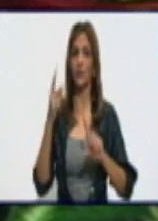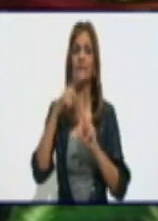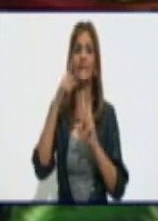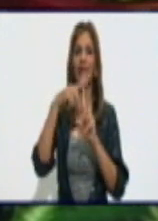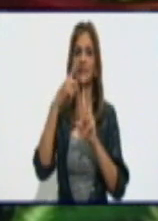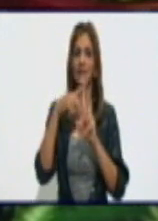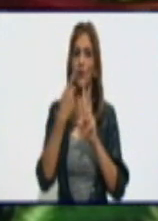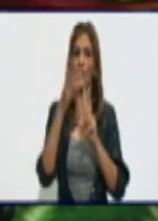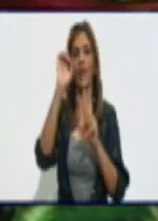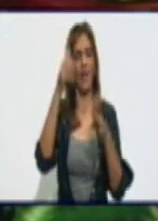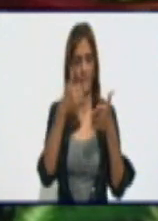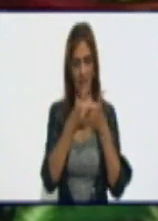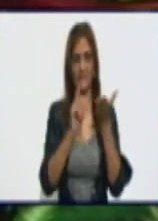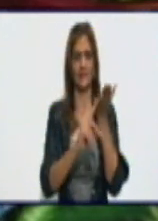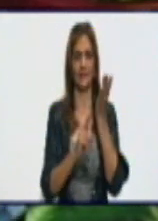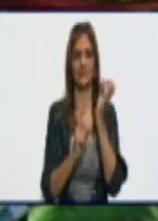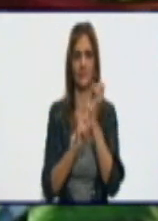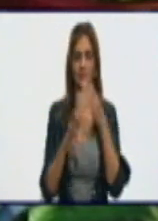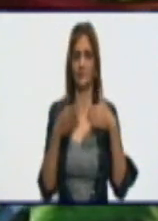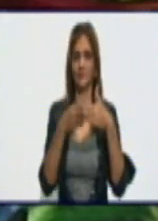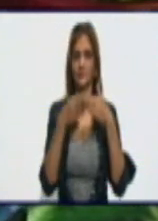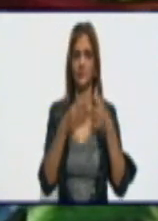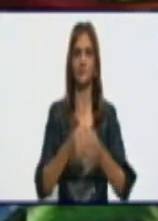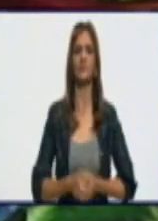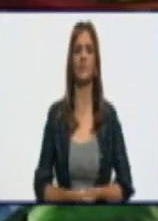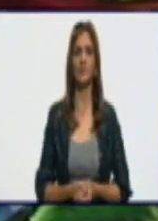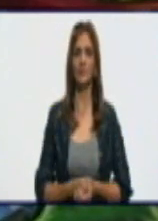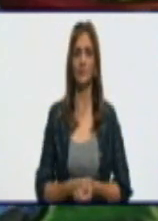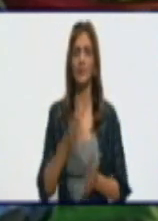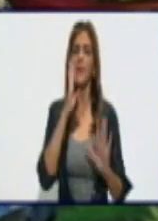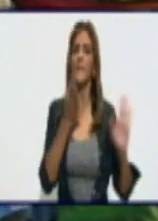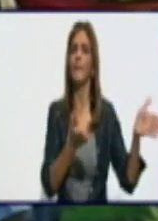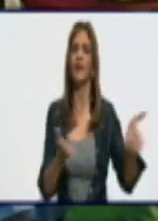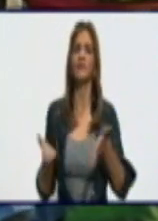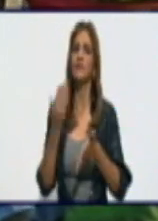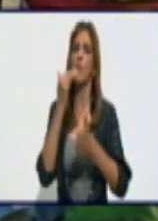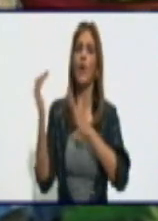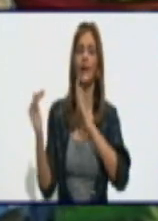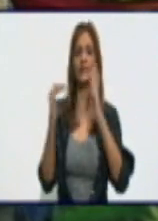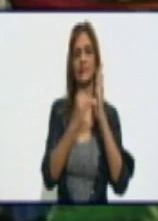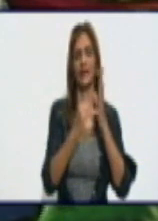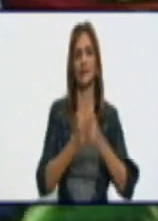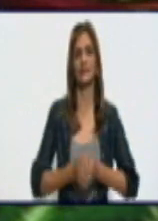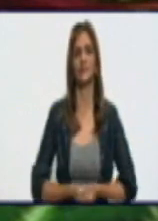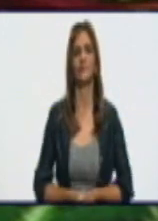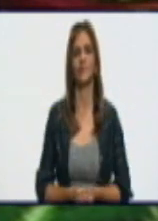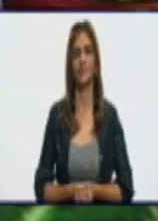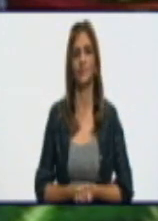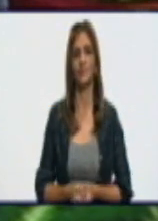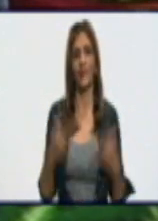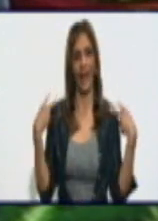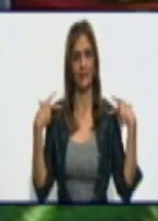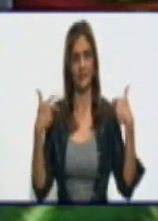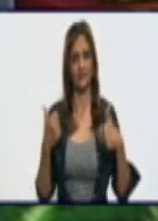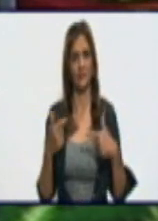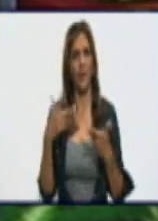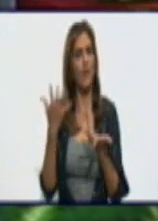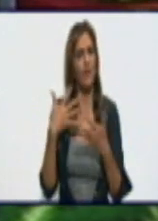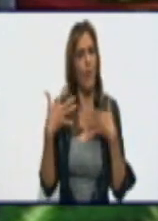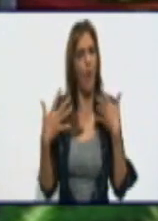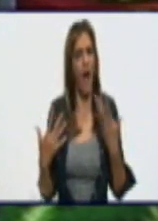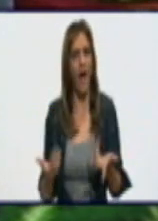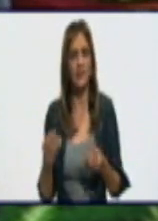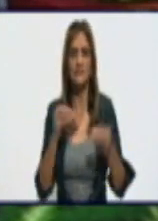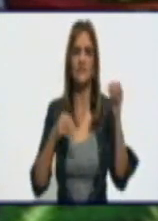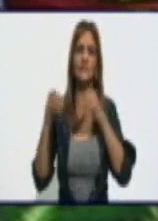eléctrica del territorio. Bienvenidos, buenas tardes. Heider, ¿cuál fue la situación que vivió la provincia